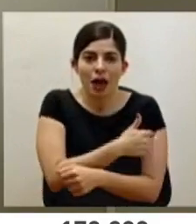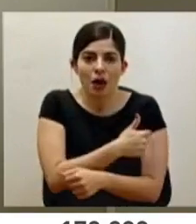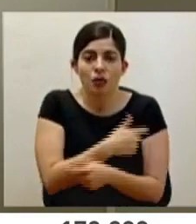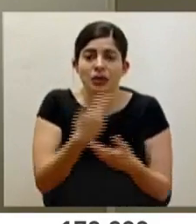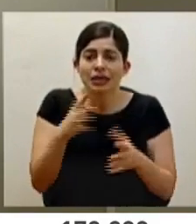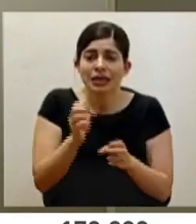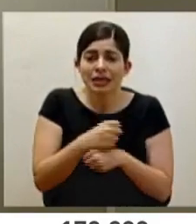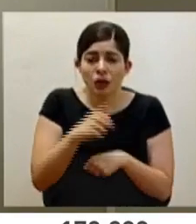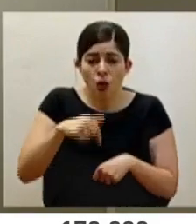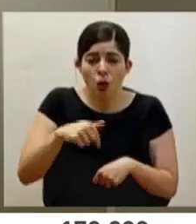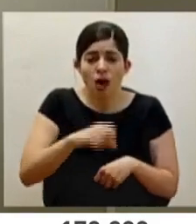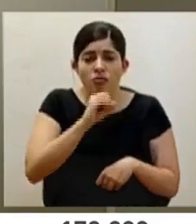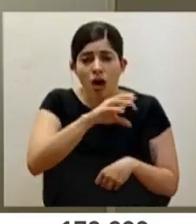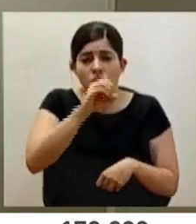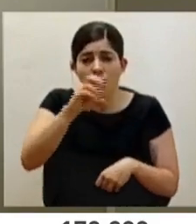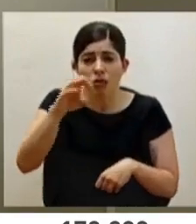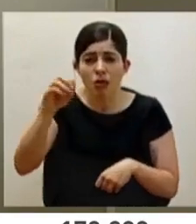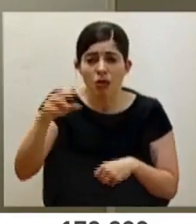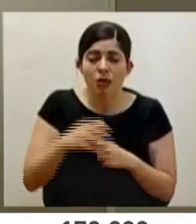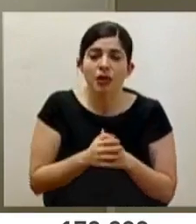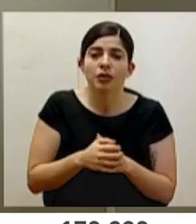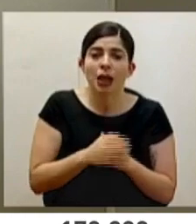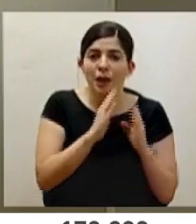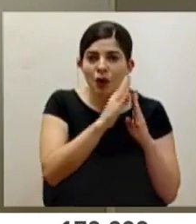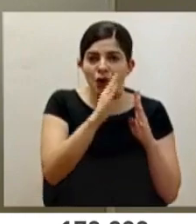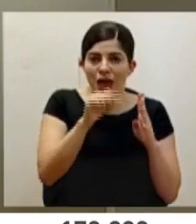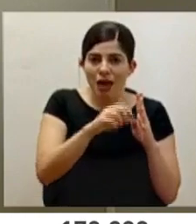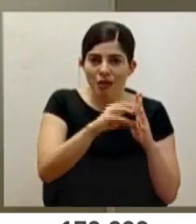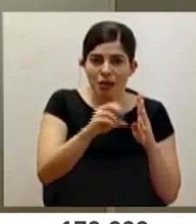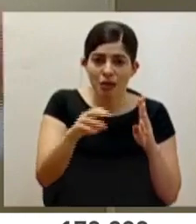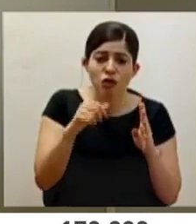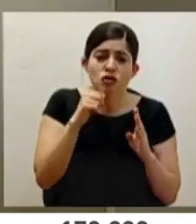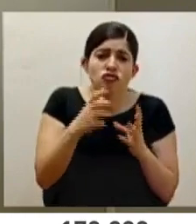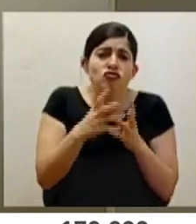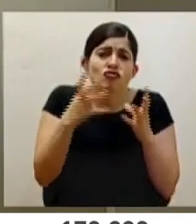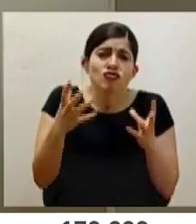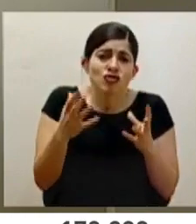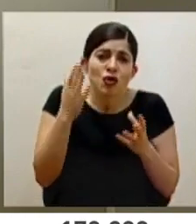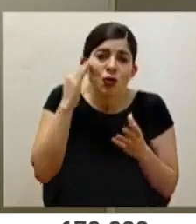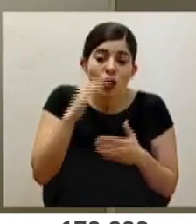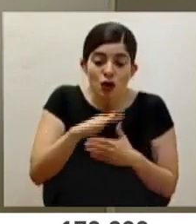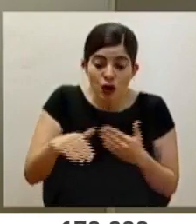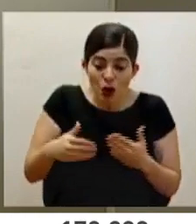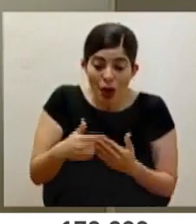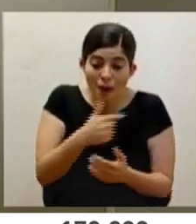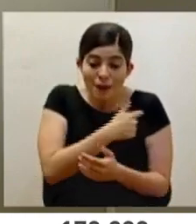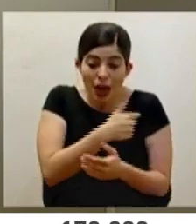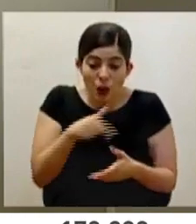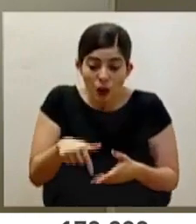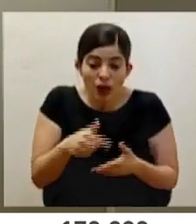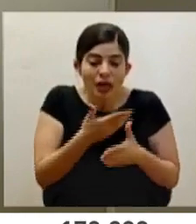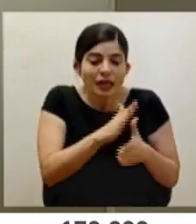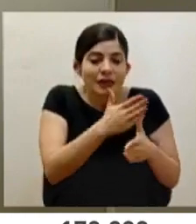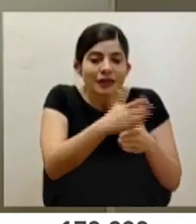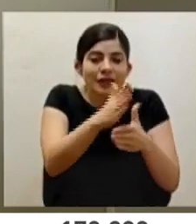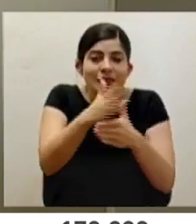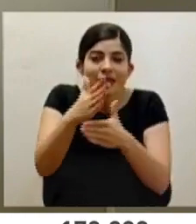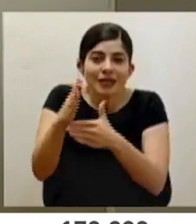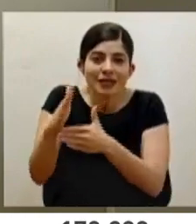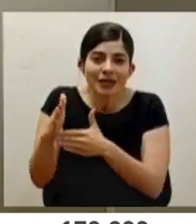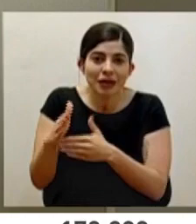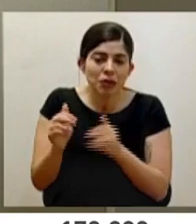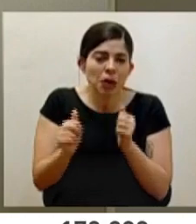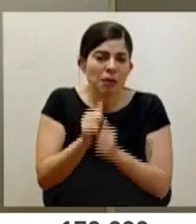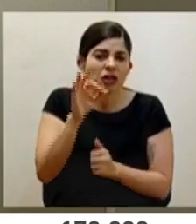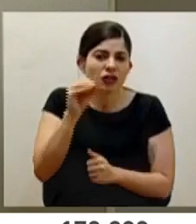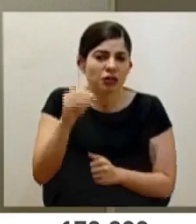se hizo toda una distribución hoy en el ALDI. No es mucha cantidad, porque tuvimos que distribuir todas las vacunas en las diferentes áreas de salud, pero sí, en